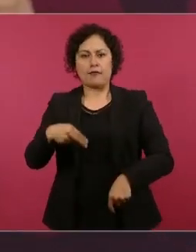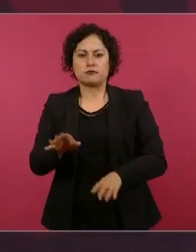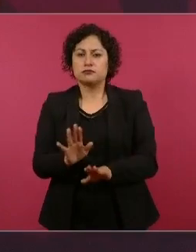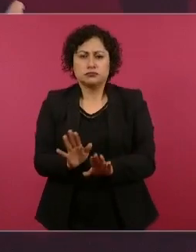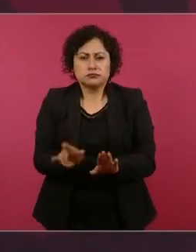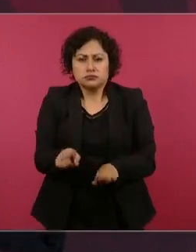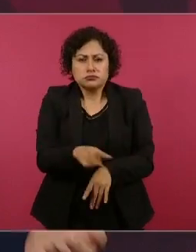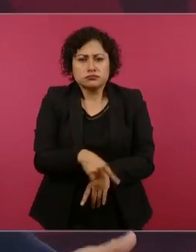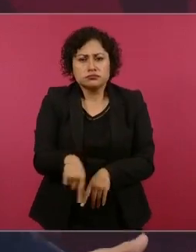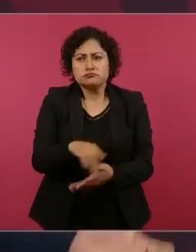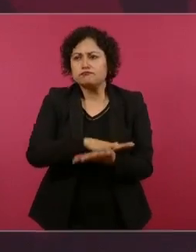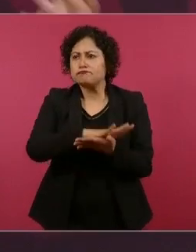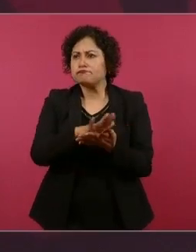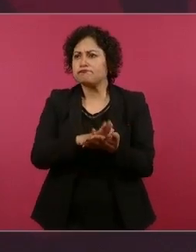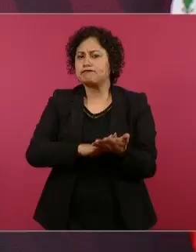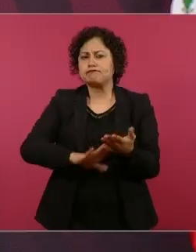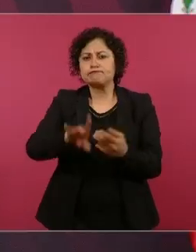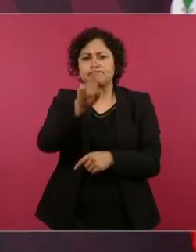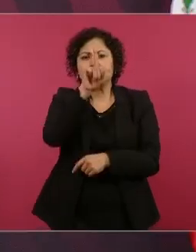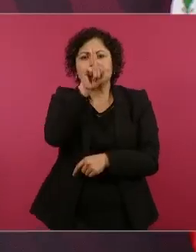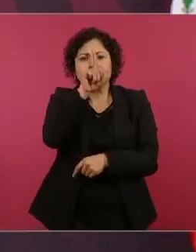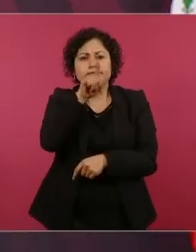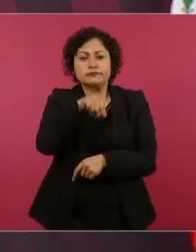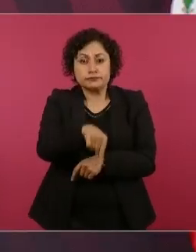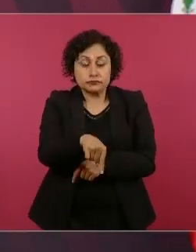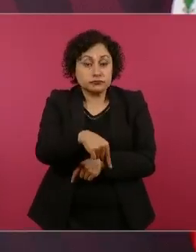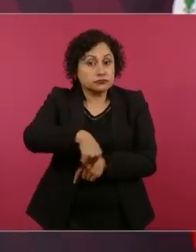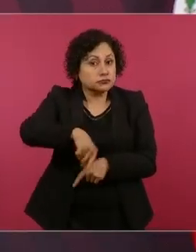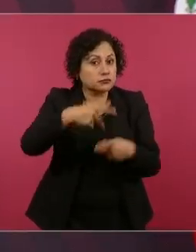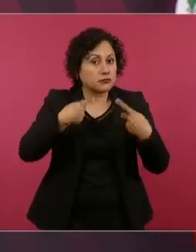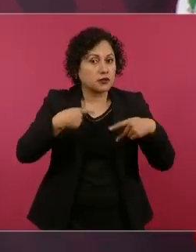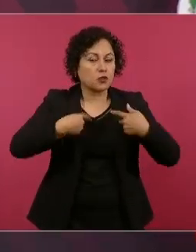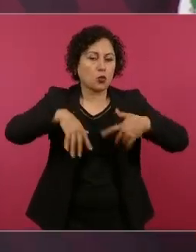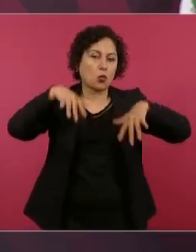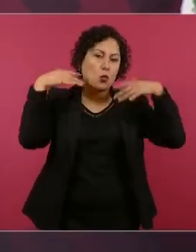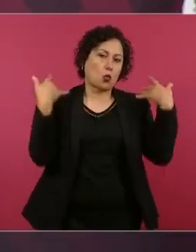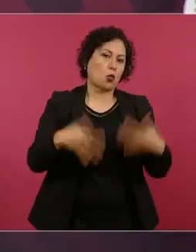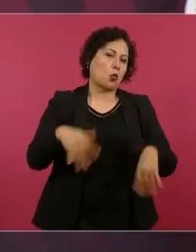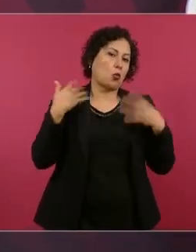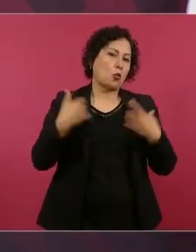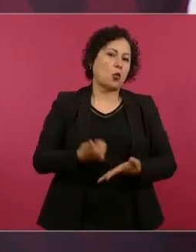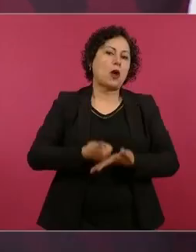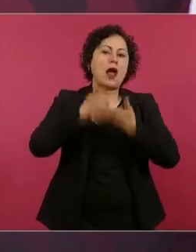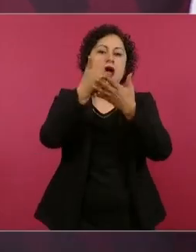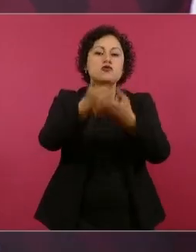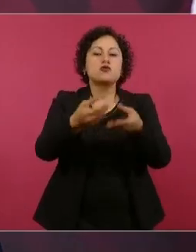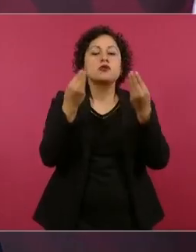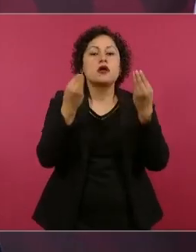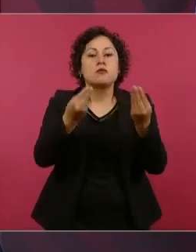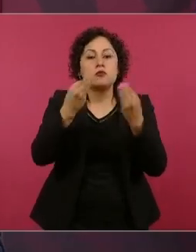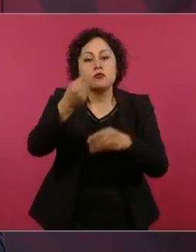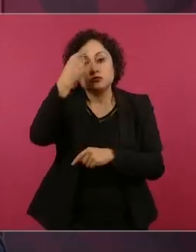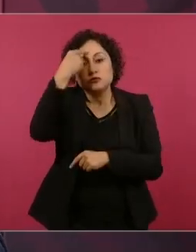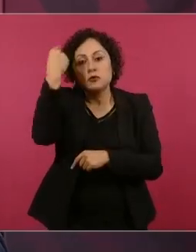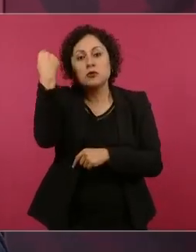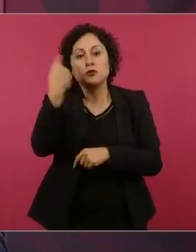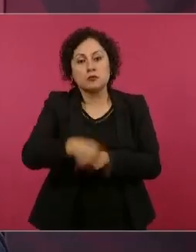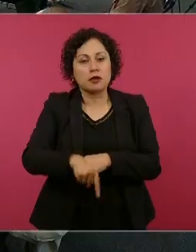bastante para recuperar, por ejemplo, piezas arqueológicas robadas a México.